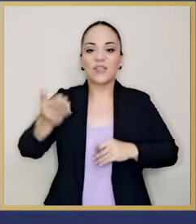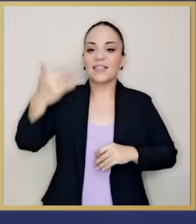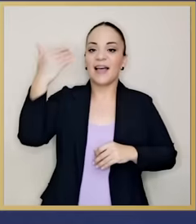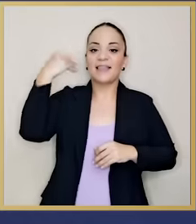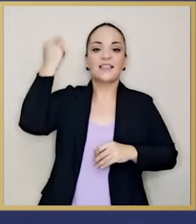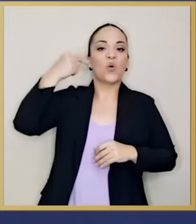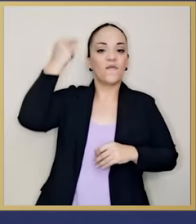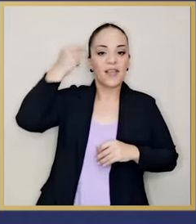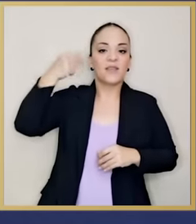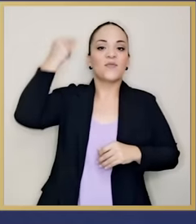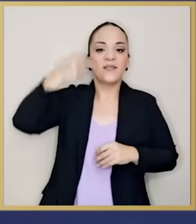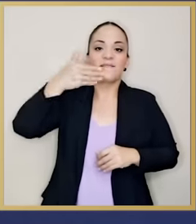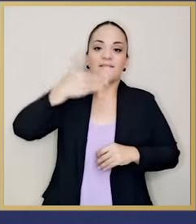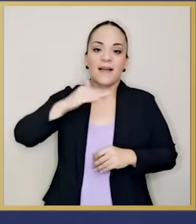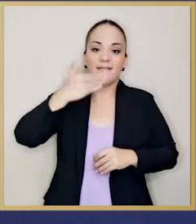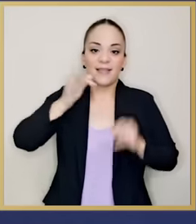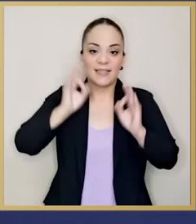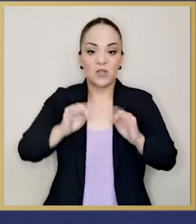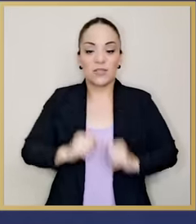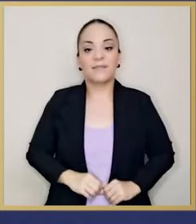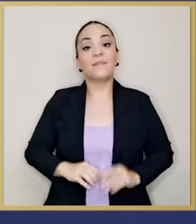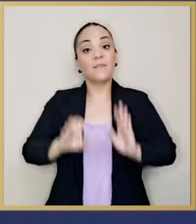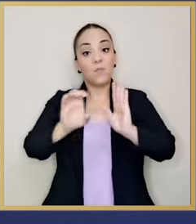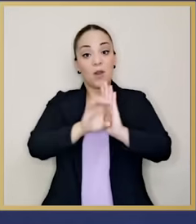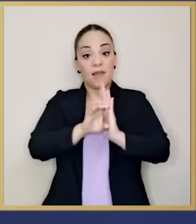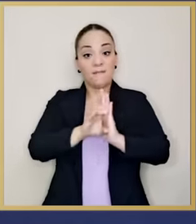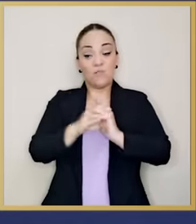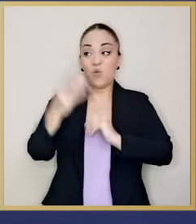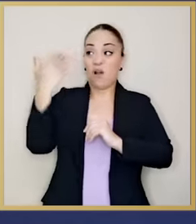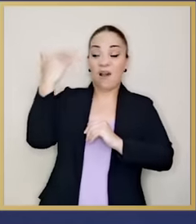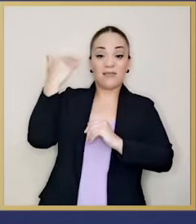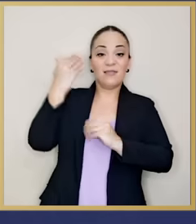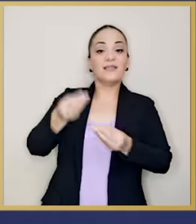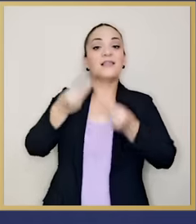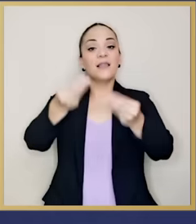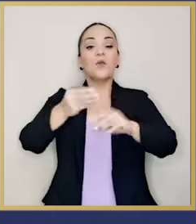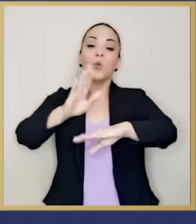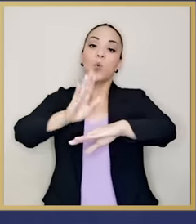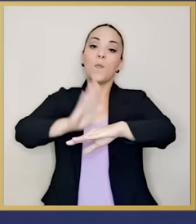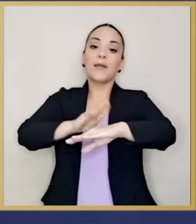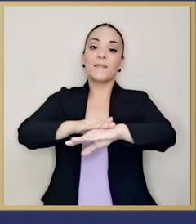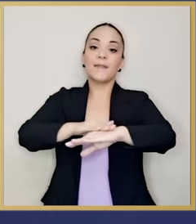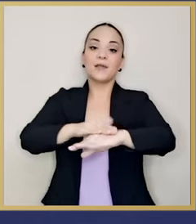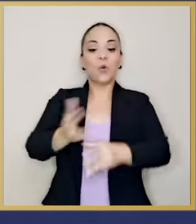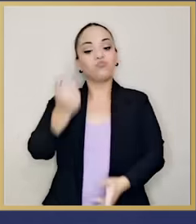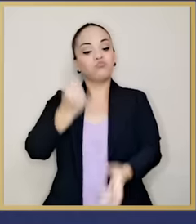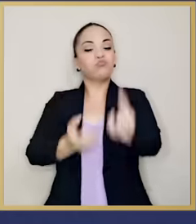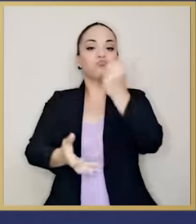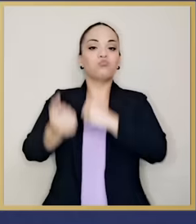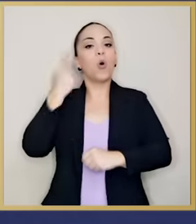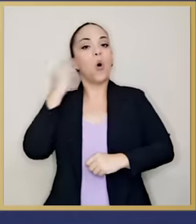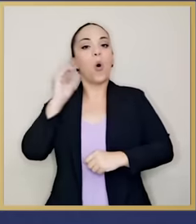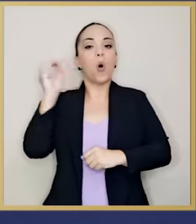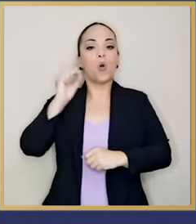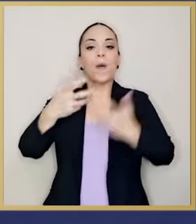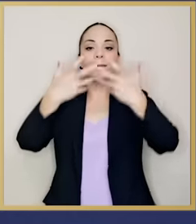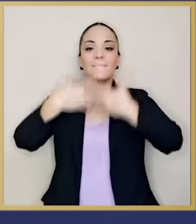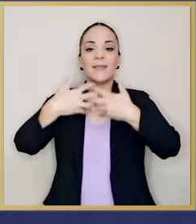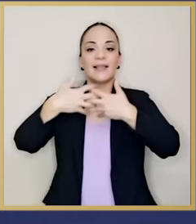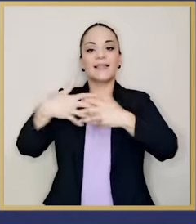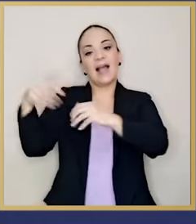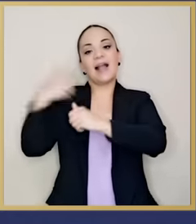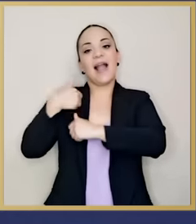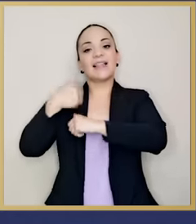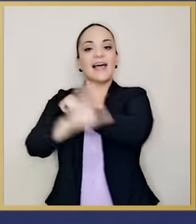gobiernos pasados. Como por ejemplo dar una concesión a una empresa canadiense para explotar